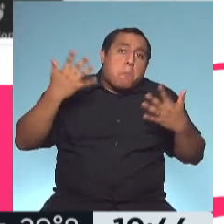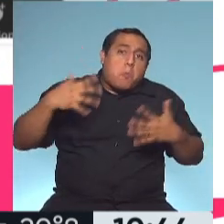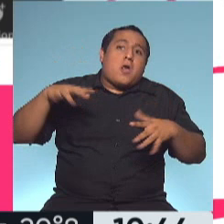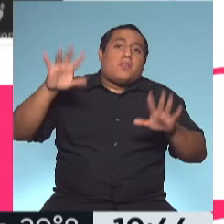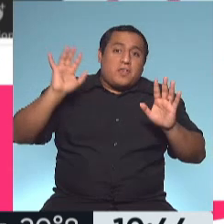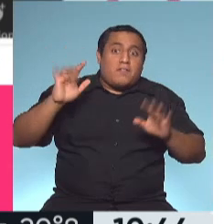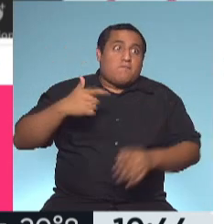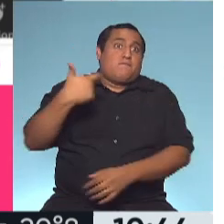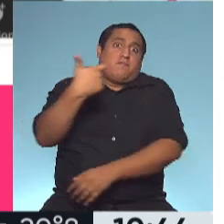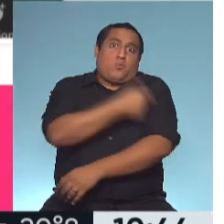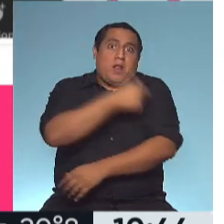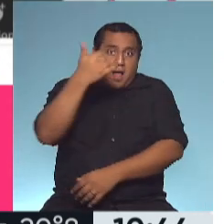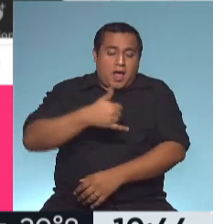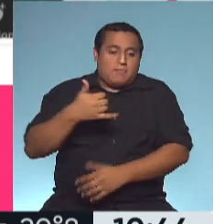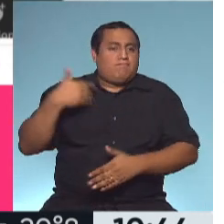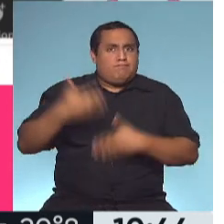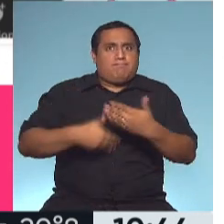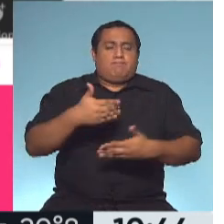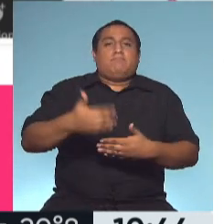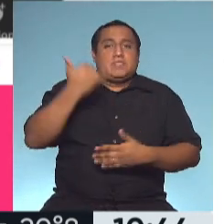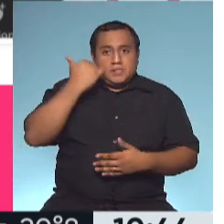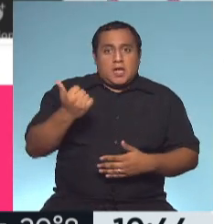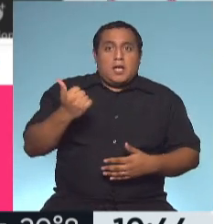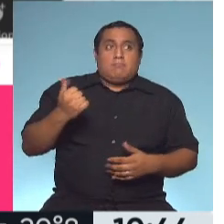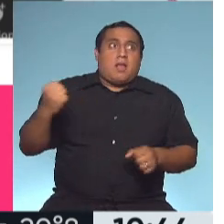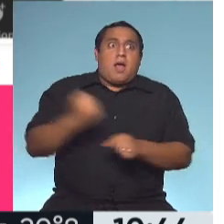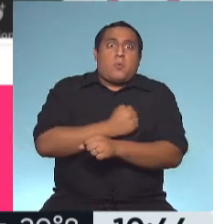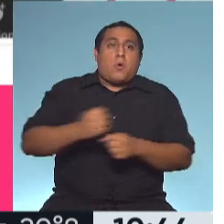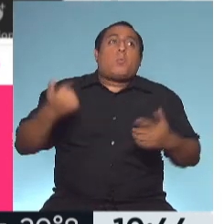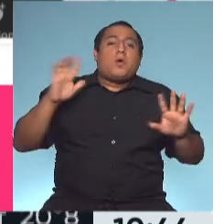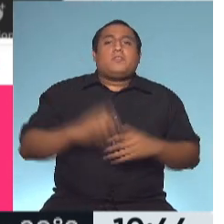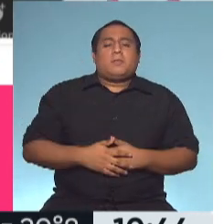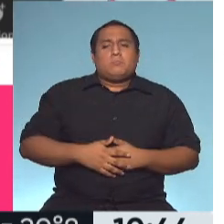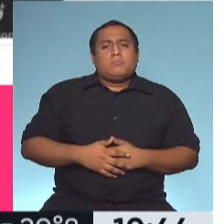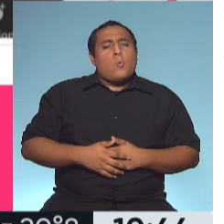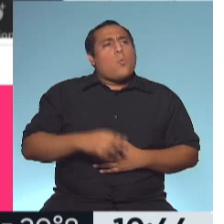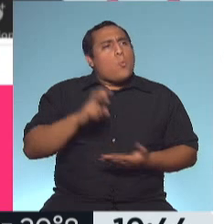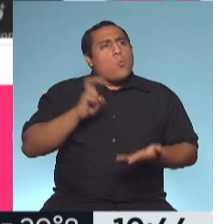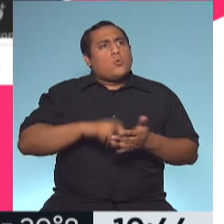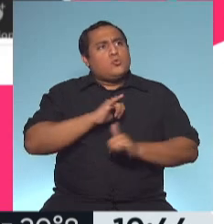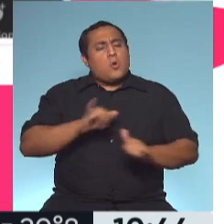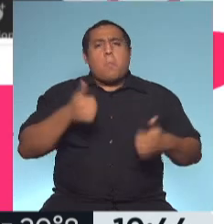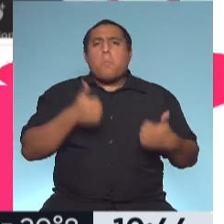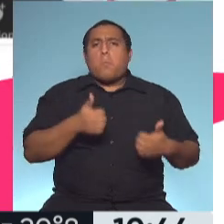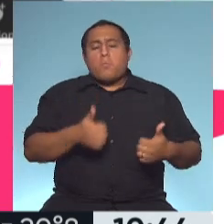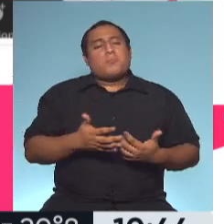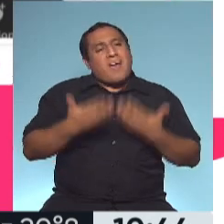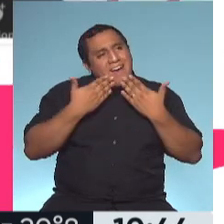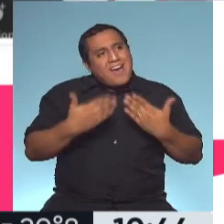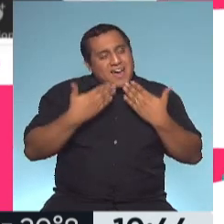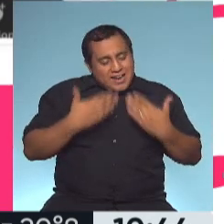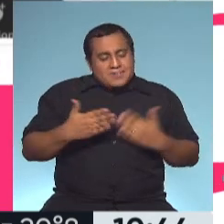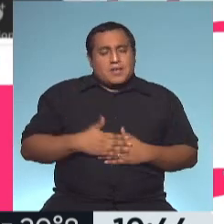tener una vacuna avanzada o a punto de aprobarse. Buenas noticias, Nora, entonces. Y te agradecemos mucho la